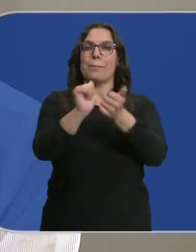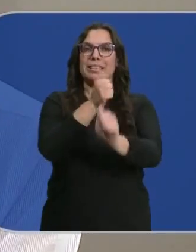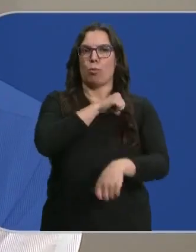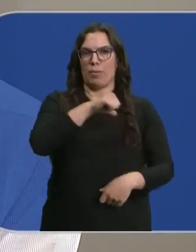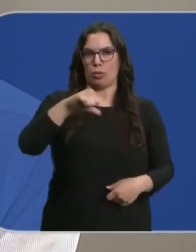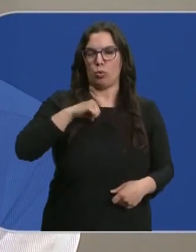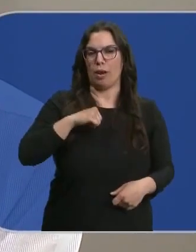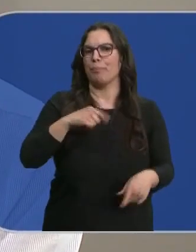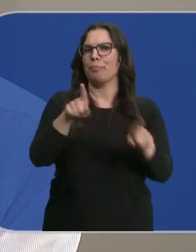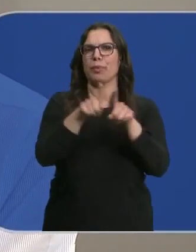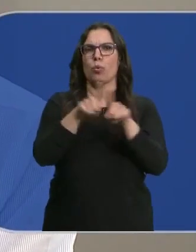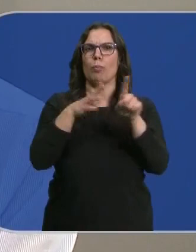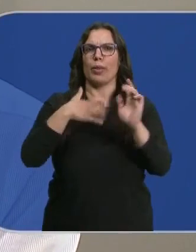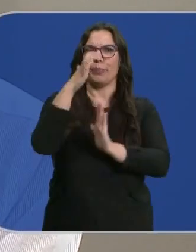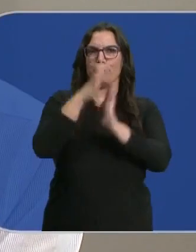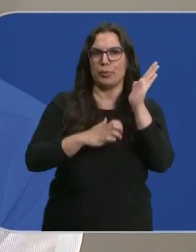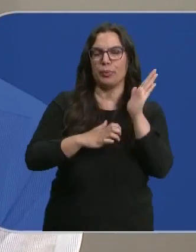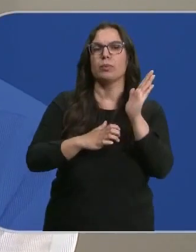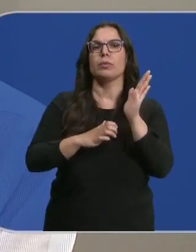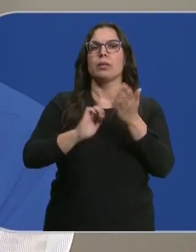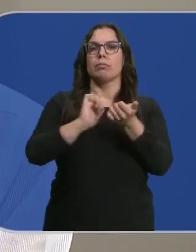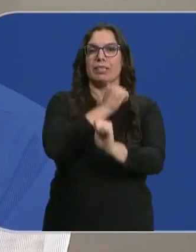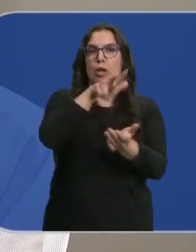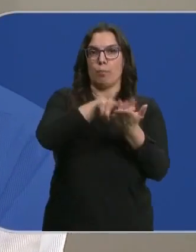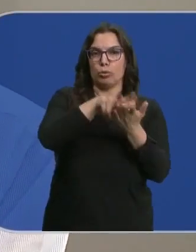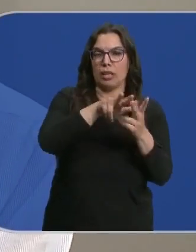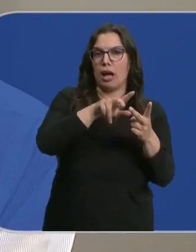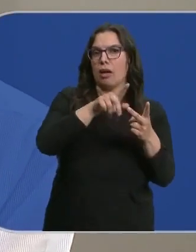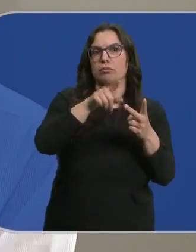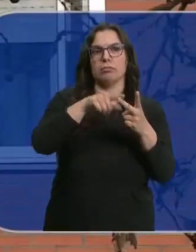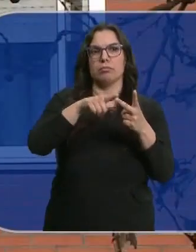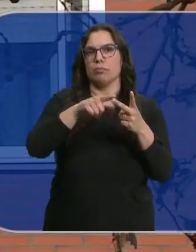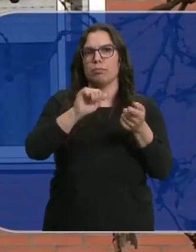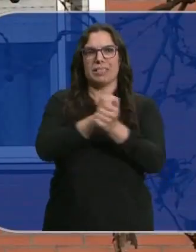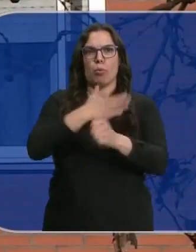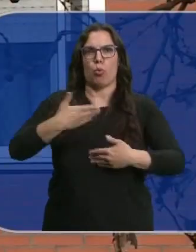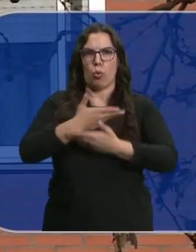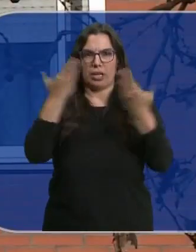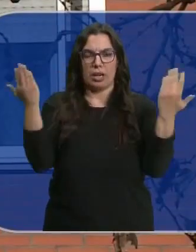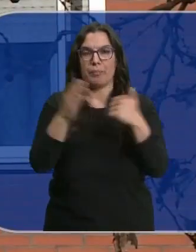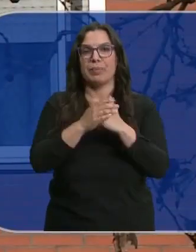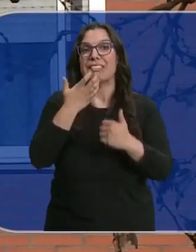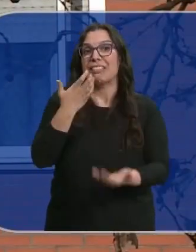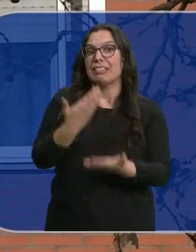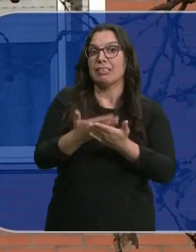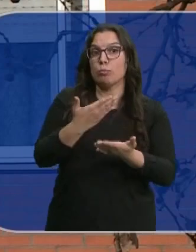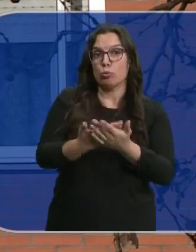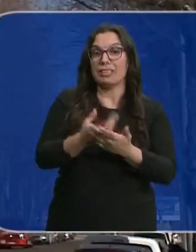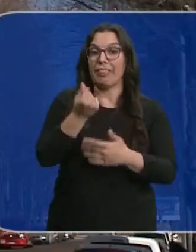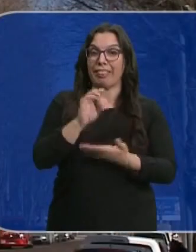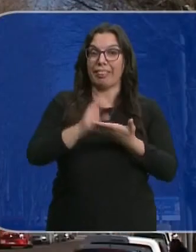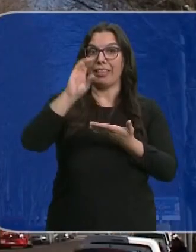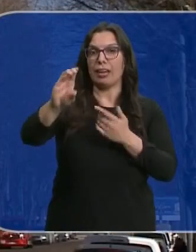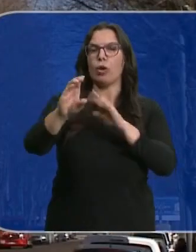e igual que se puede deducir las cuotas del préstamo hipotecario, se puede deducir cualquier tipo de préstamo. Siempre que se demuestre que ese dinero está